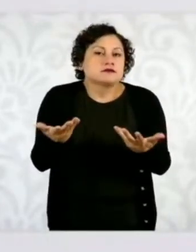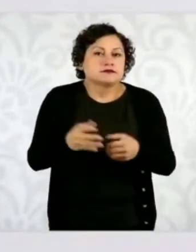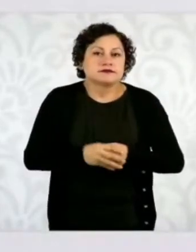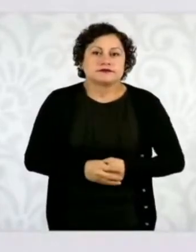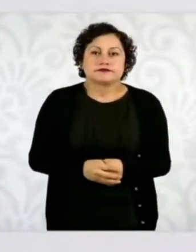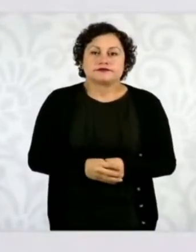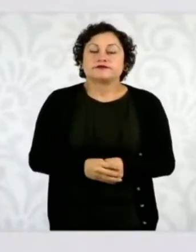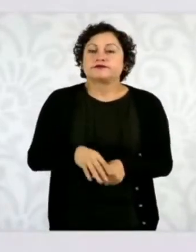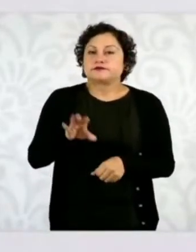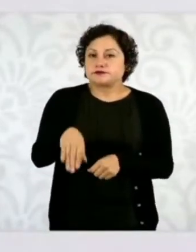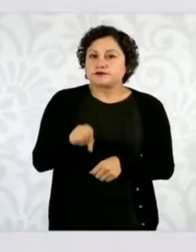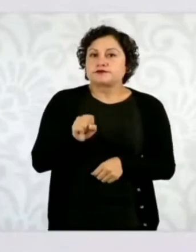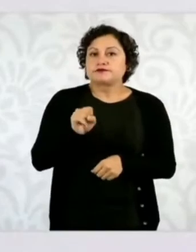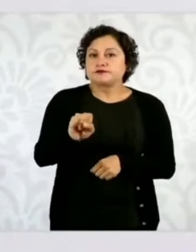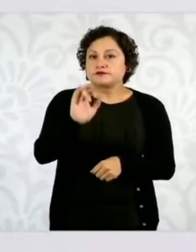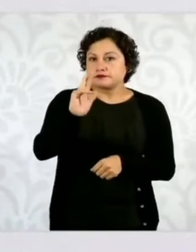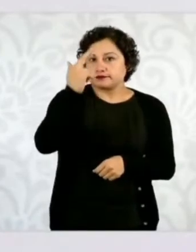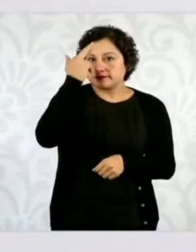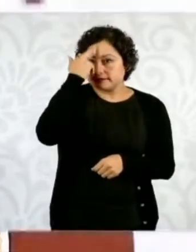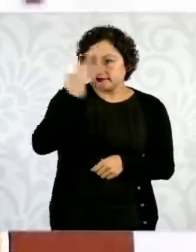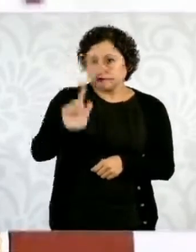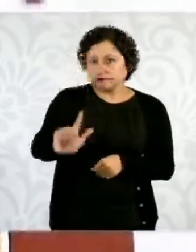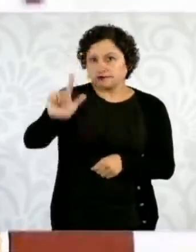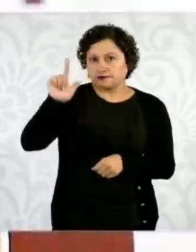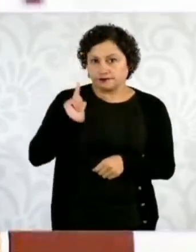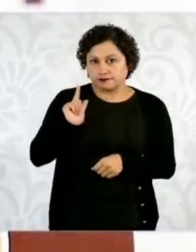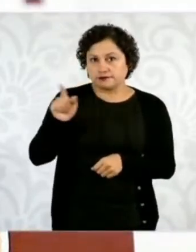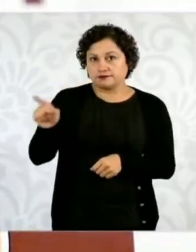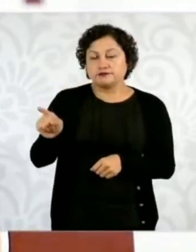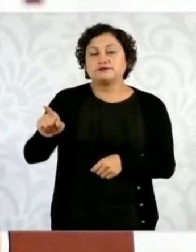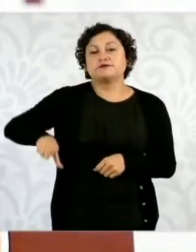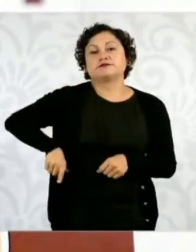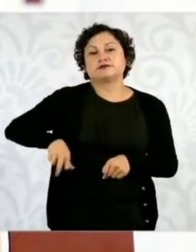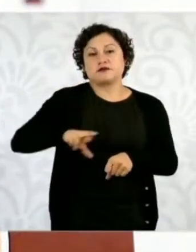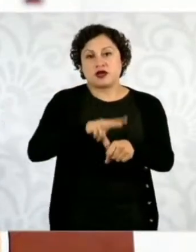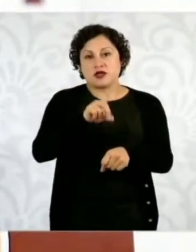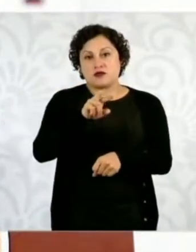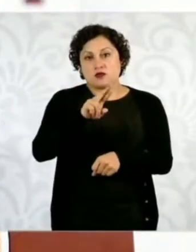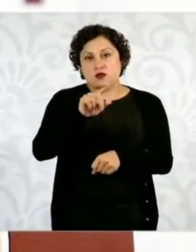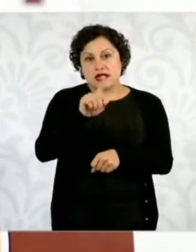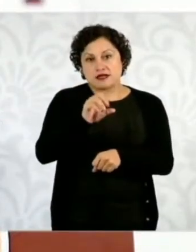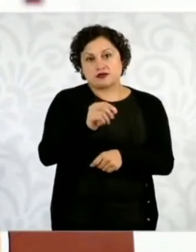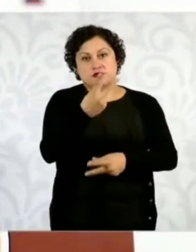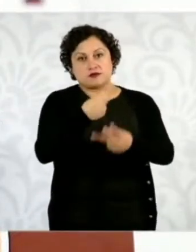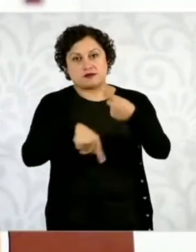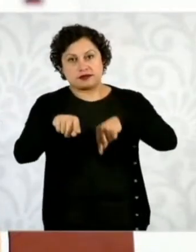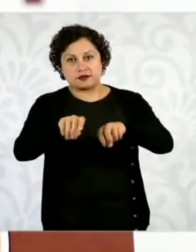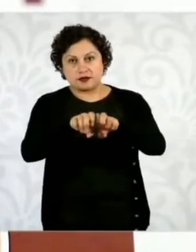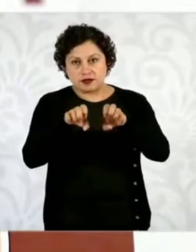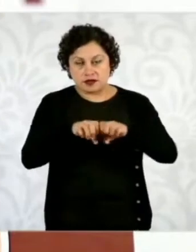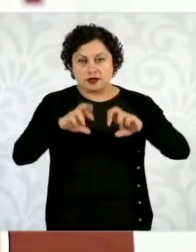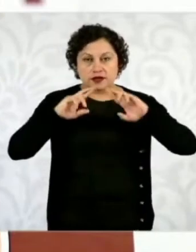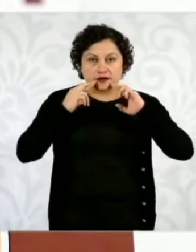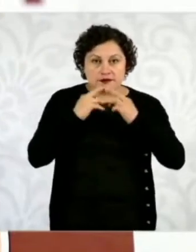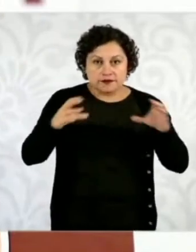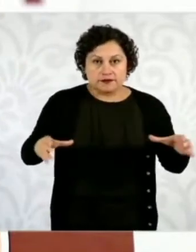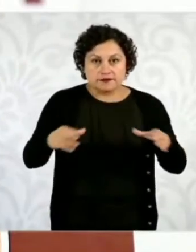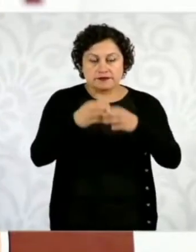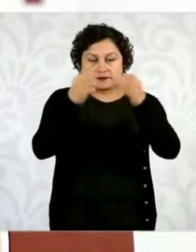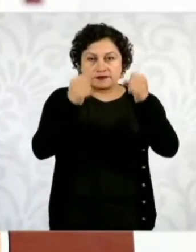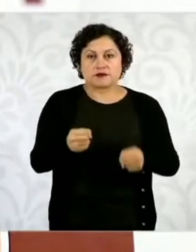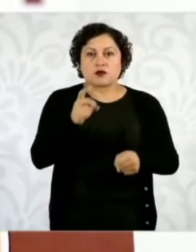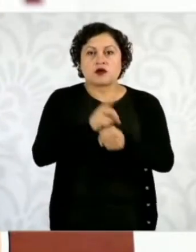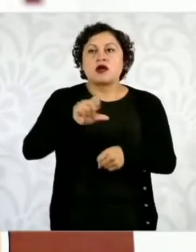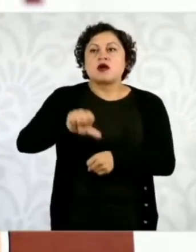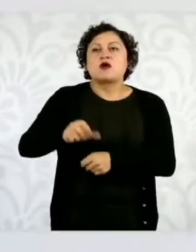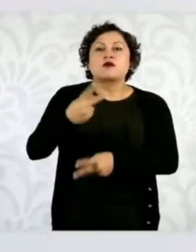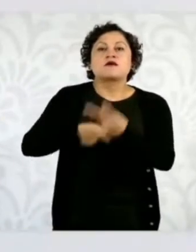estuvo el gobernador Durazo de Sonora en el gabinete. El día de hoy estuvo la gobernadora Marina del